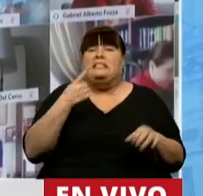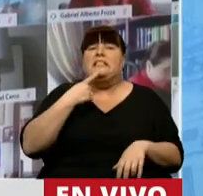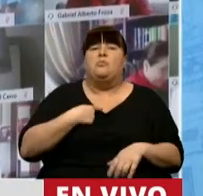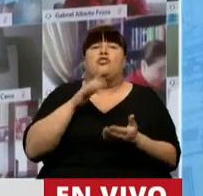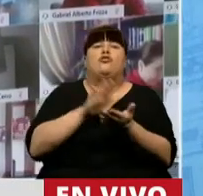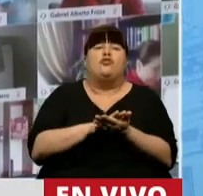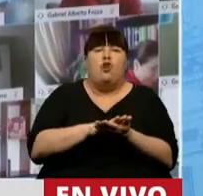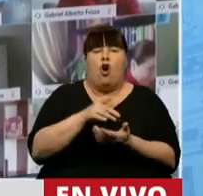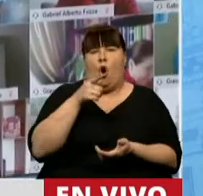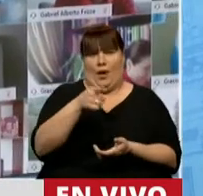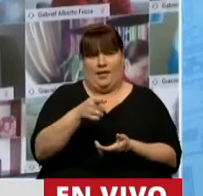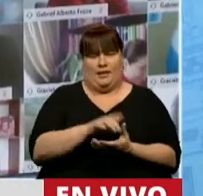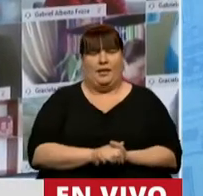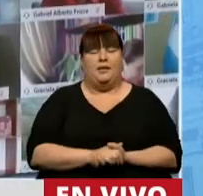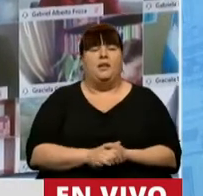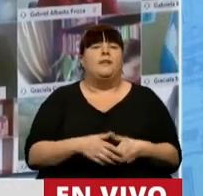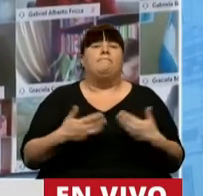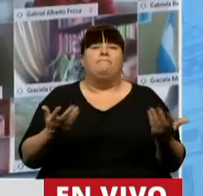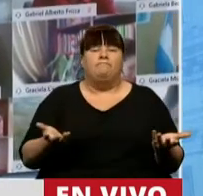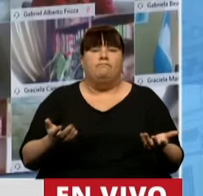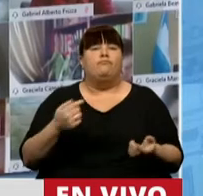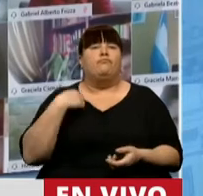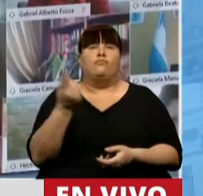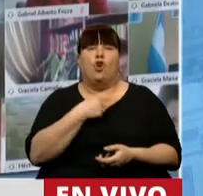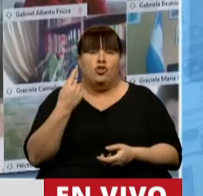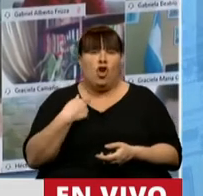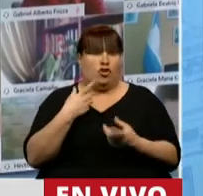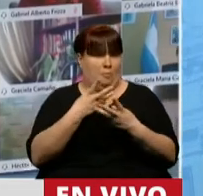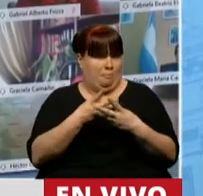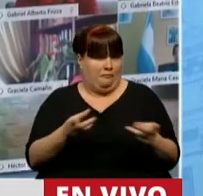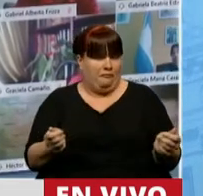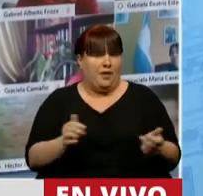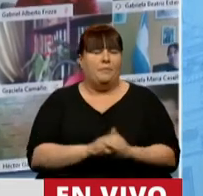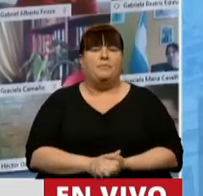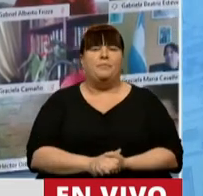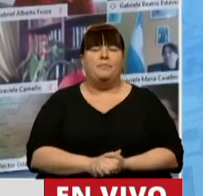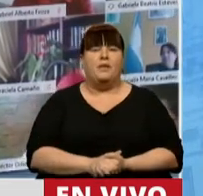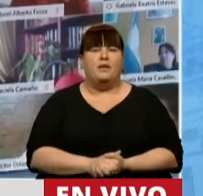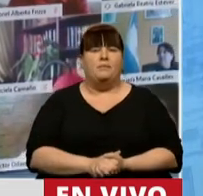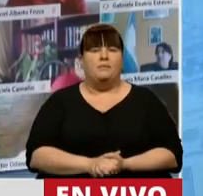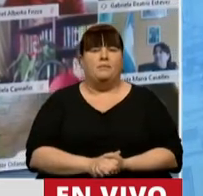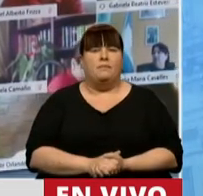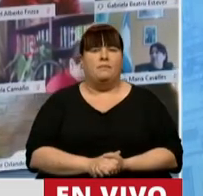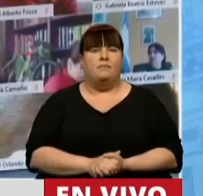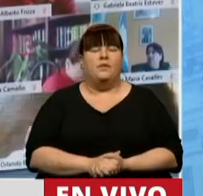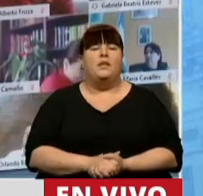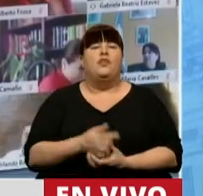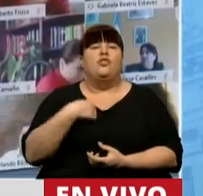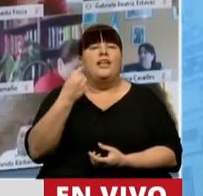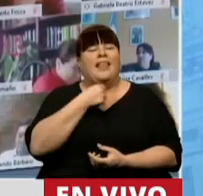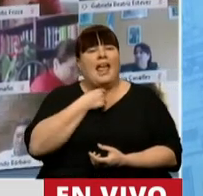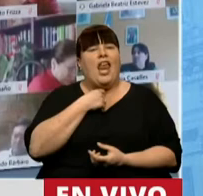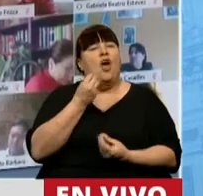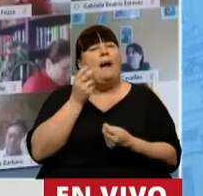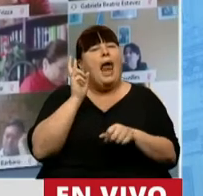respuesta en relación a esto, Presidente. Entonces, digo, nosotros para ir finalizando, lo que creemos justamente